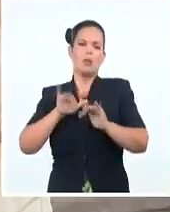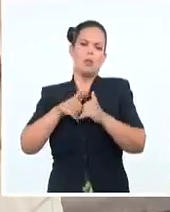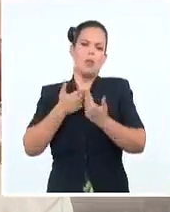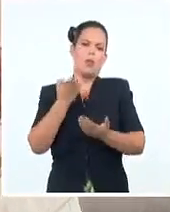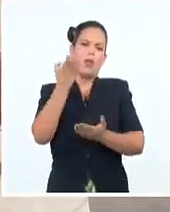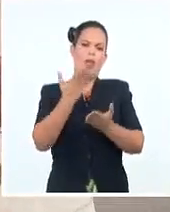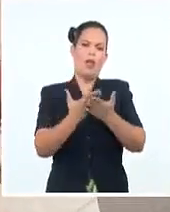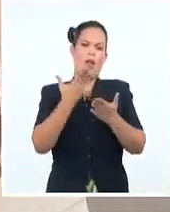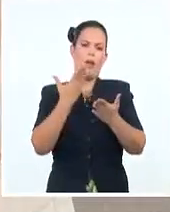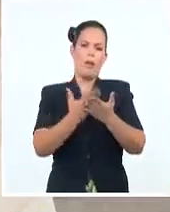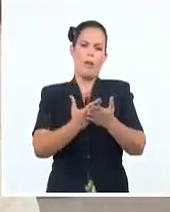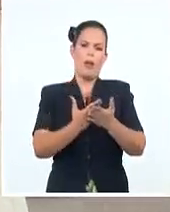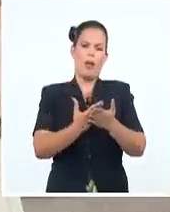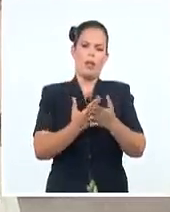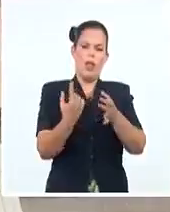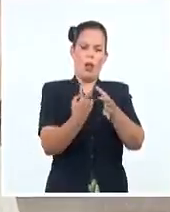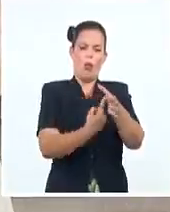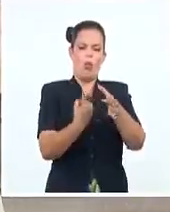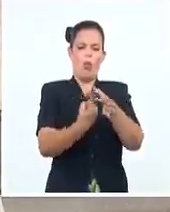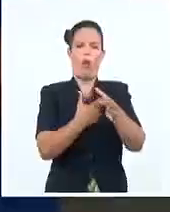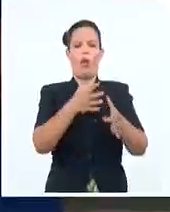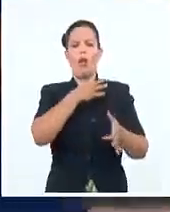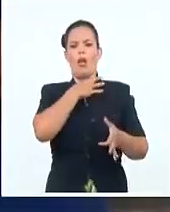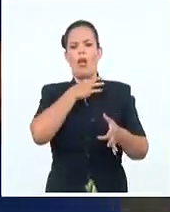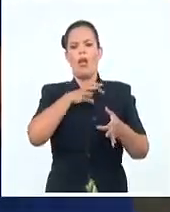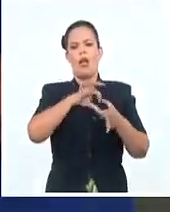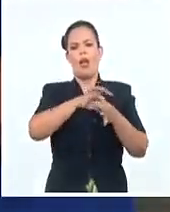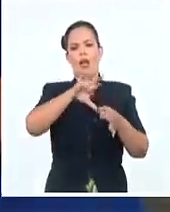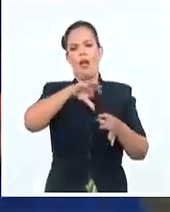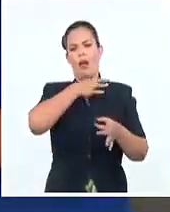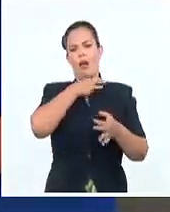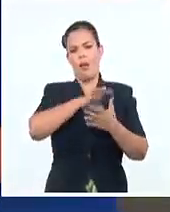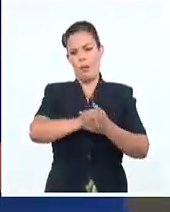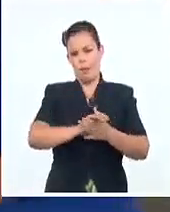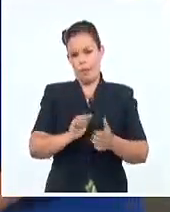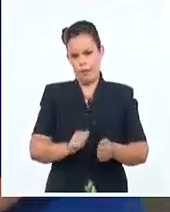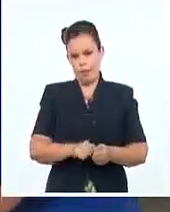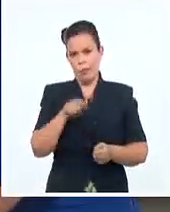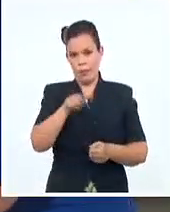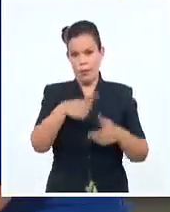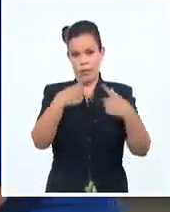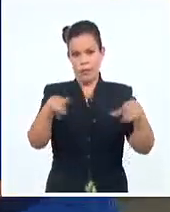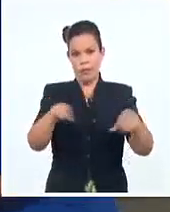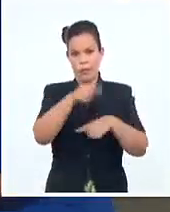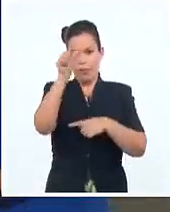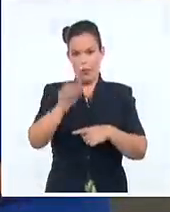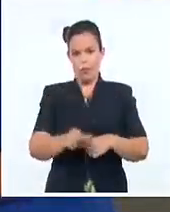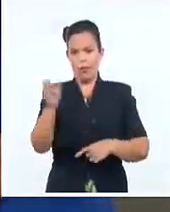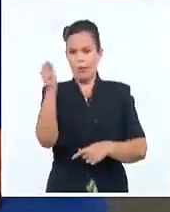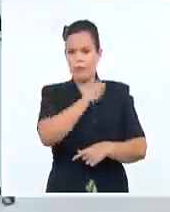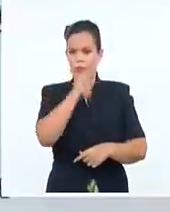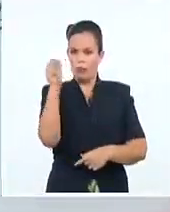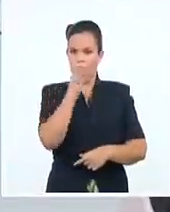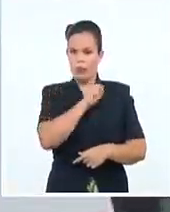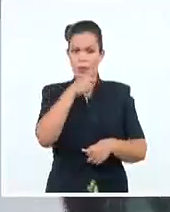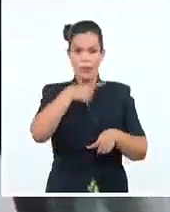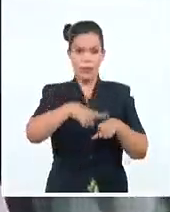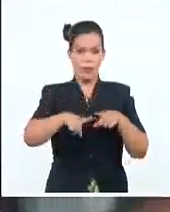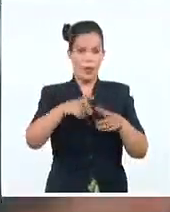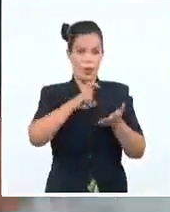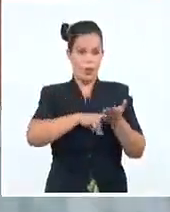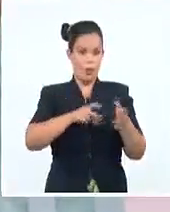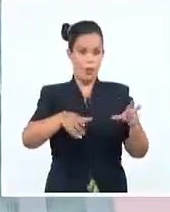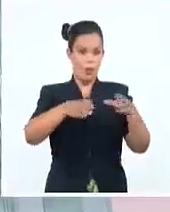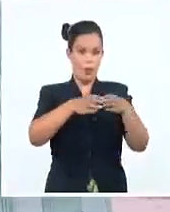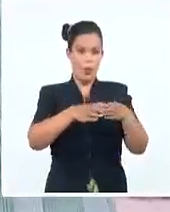grabaciones y ediciones musicales EGREM. También en la ocasión el popular cantante y los integrantes de su banda fueron agasajados por varias